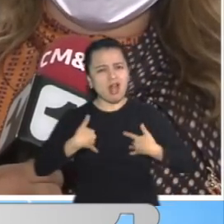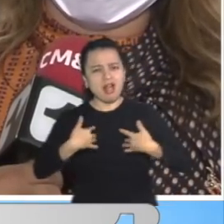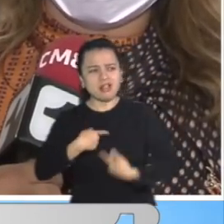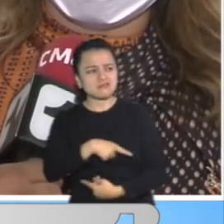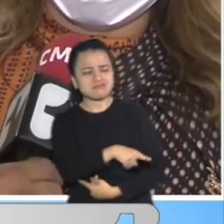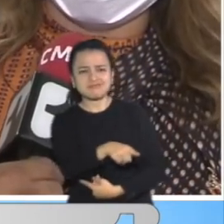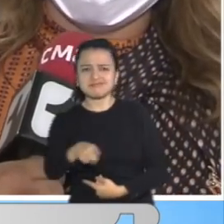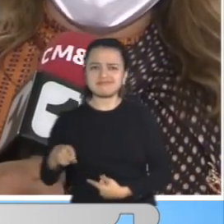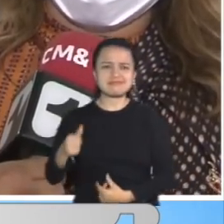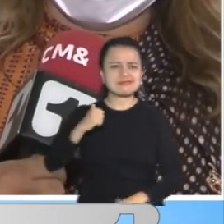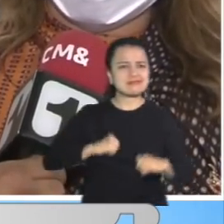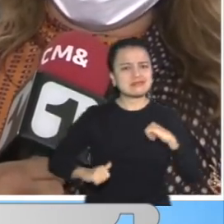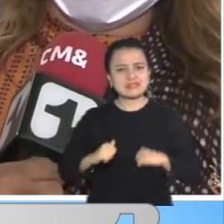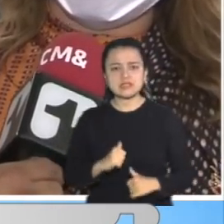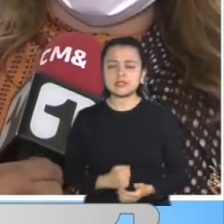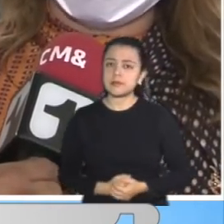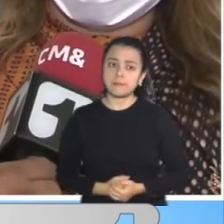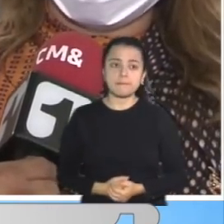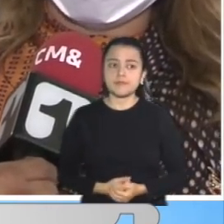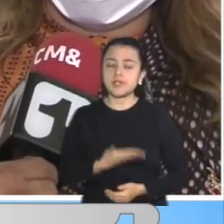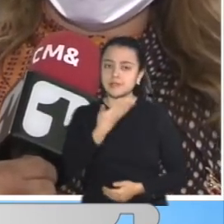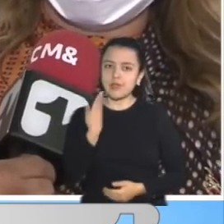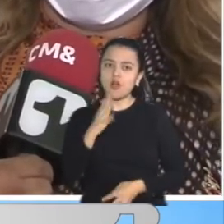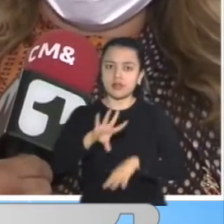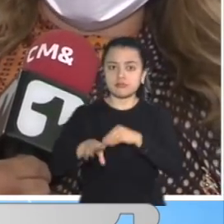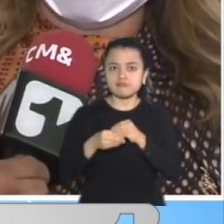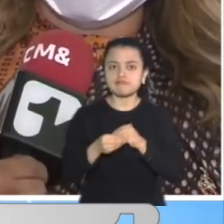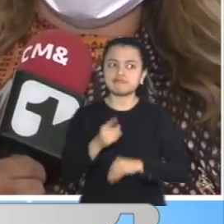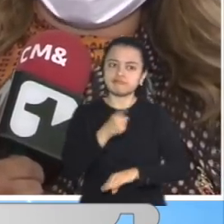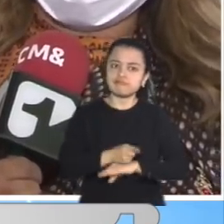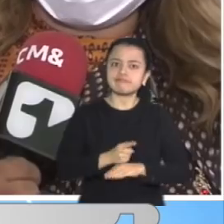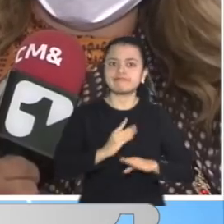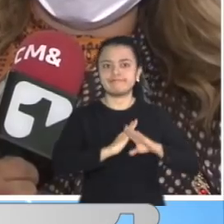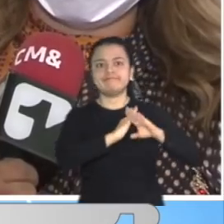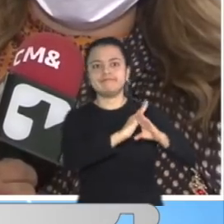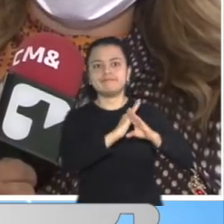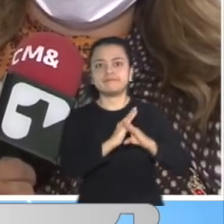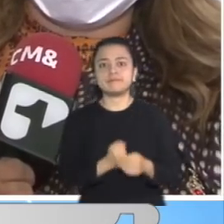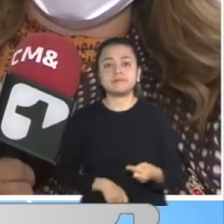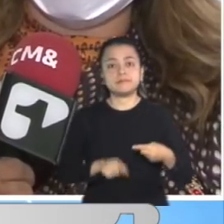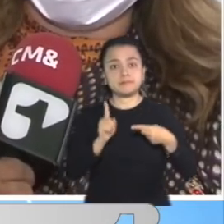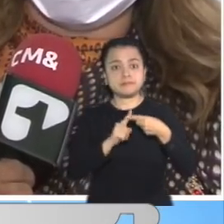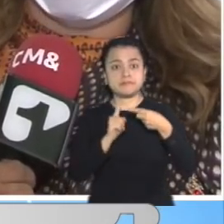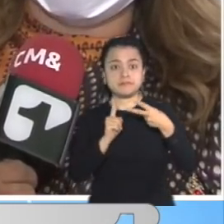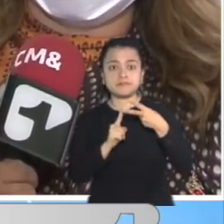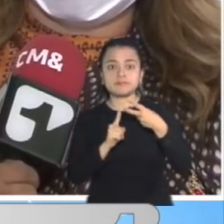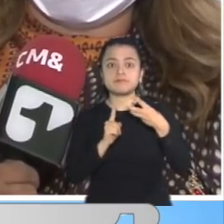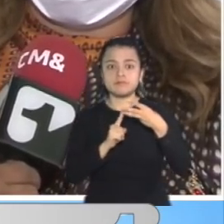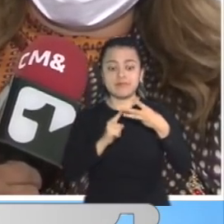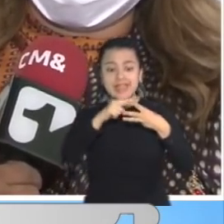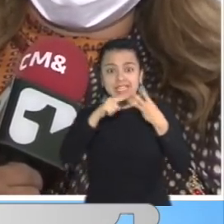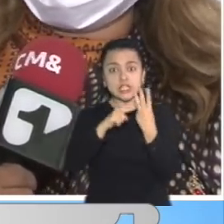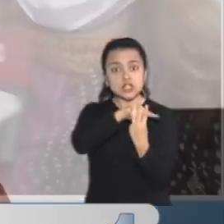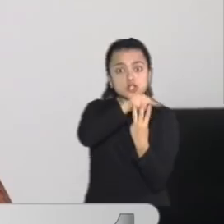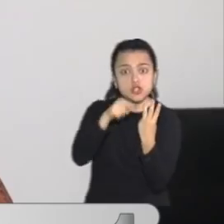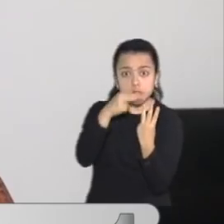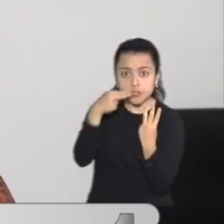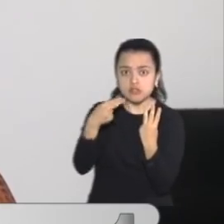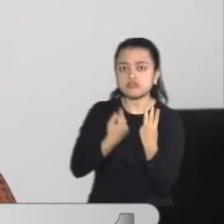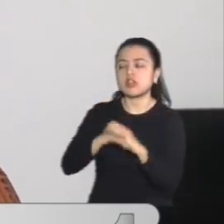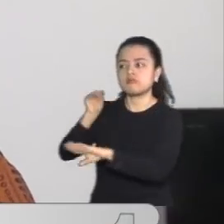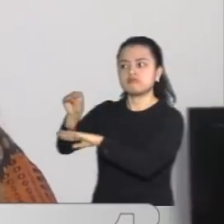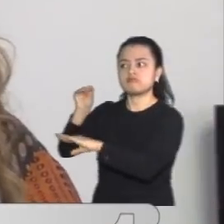de las quemaduras en nuestra ciudad y por supuesto continuaremos con los operativos y estos tres casos de menores quemados ya fueron notificados al ICBF.